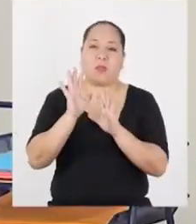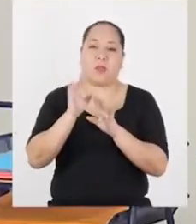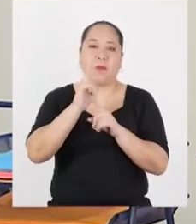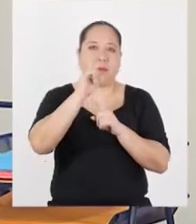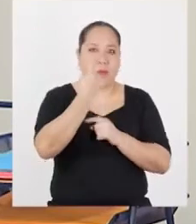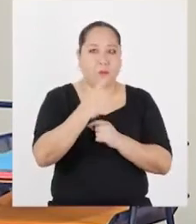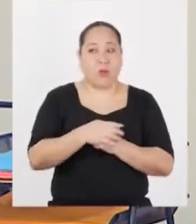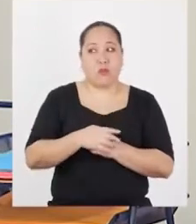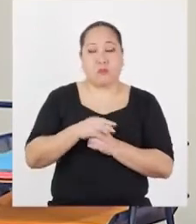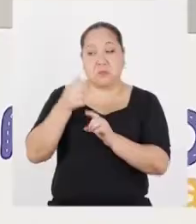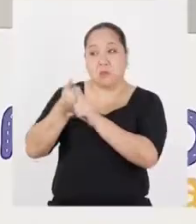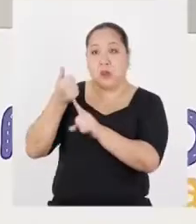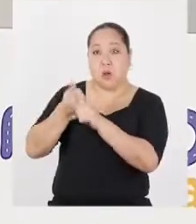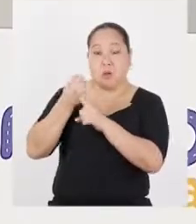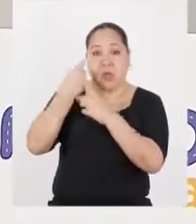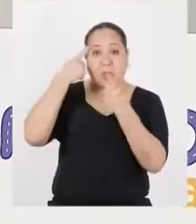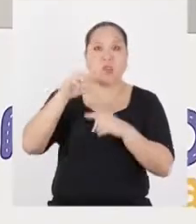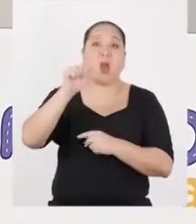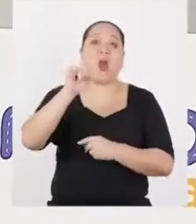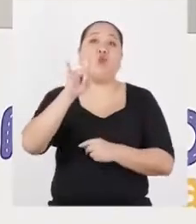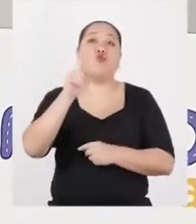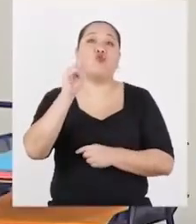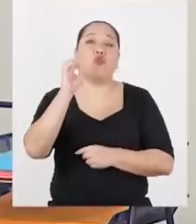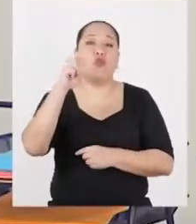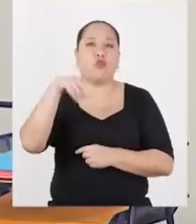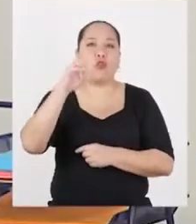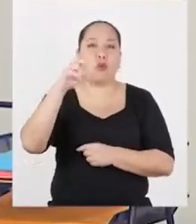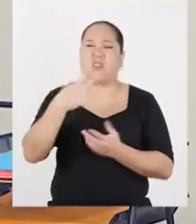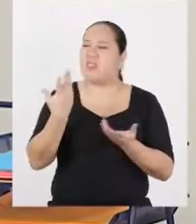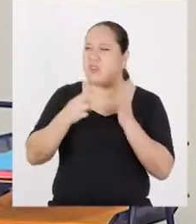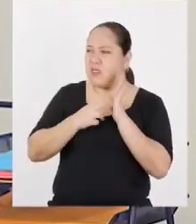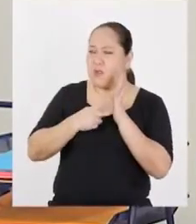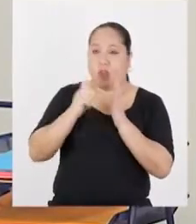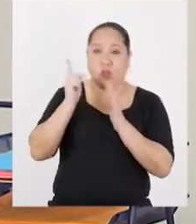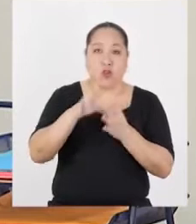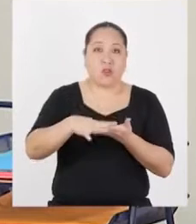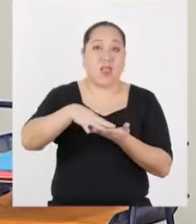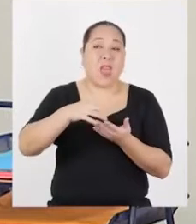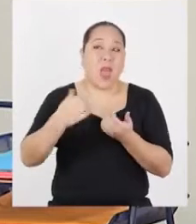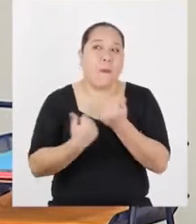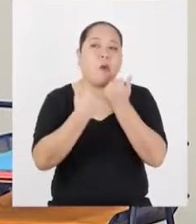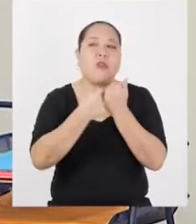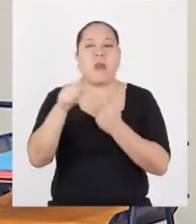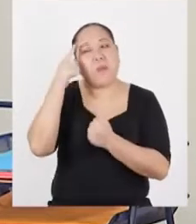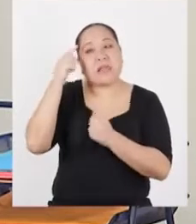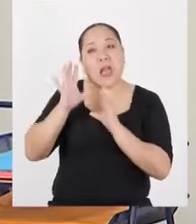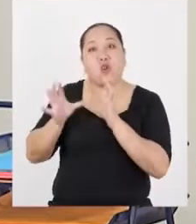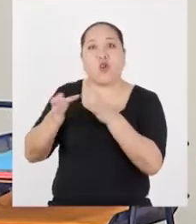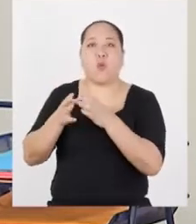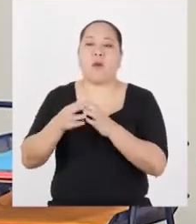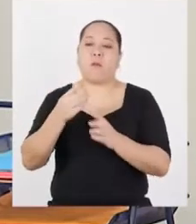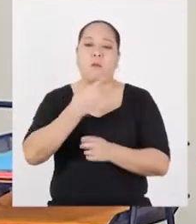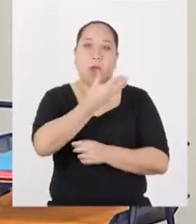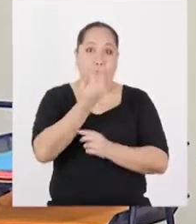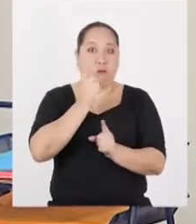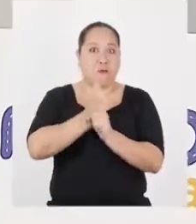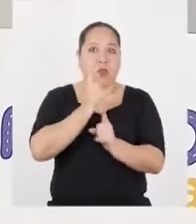puede aconsejar que sea autónomo. ¿Y qué quiere decir eso? Que no se apoye en lo que piensa o dice el grupo. Que siempre sea